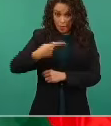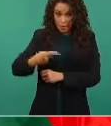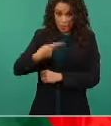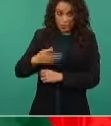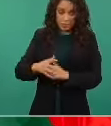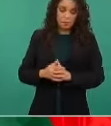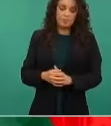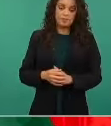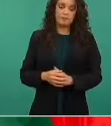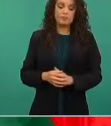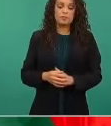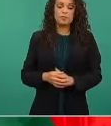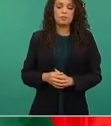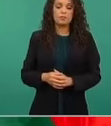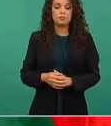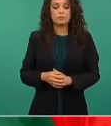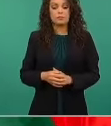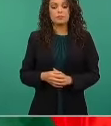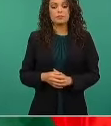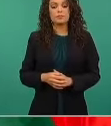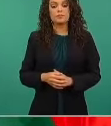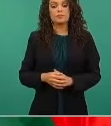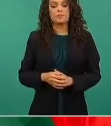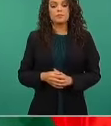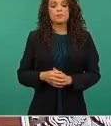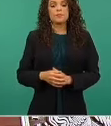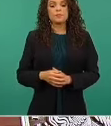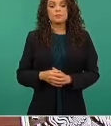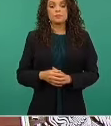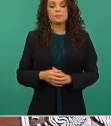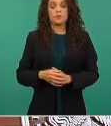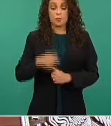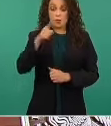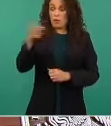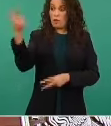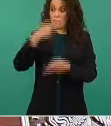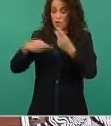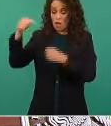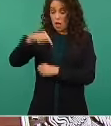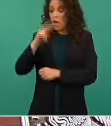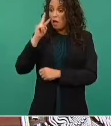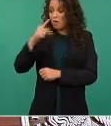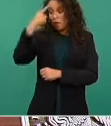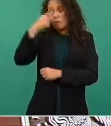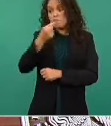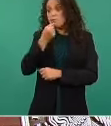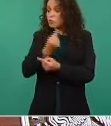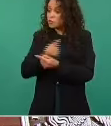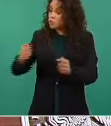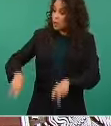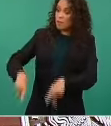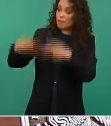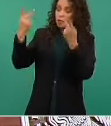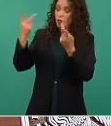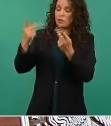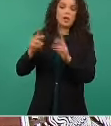¿viene a ver lo de las niñas que las venden? No.